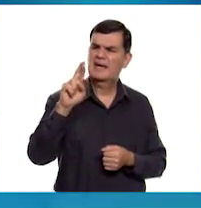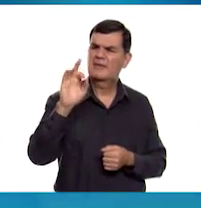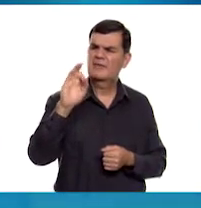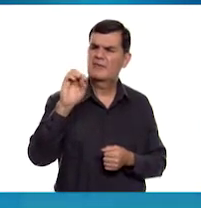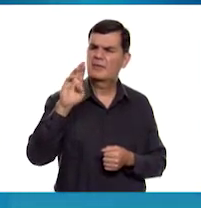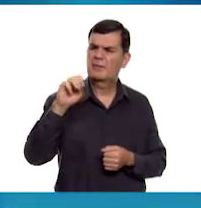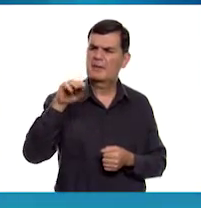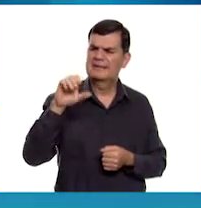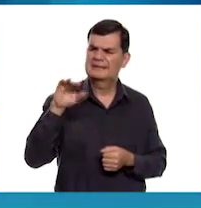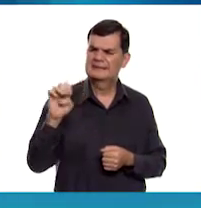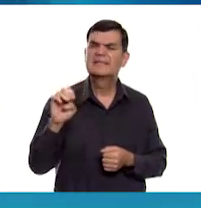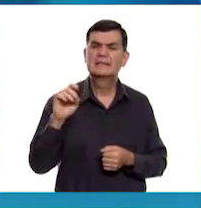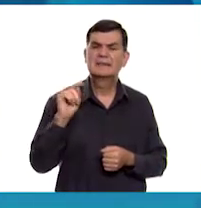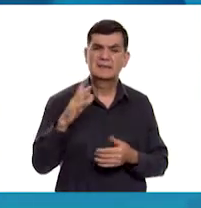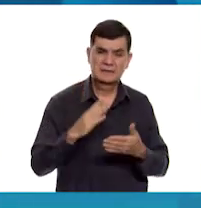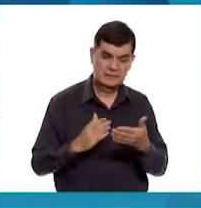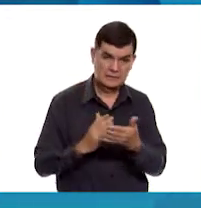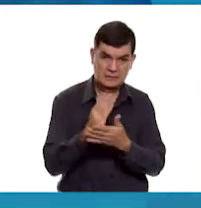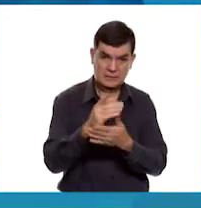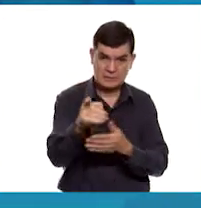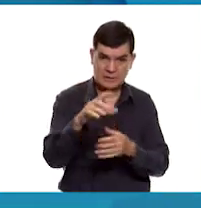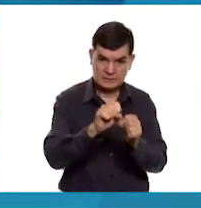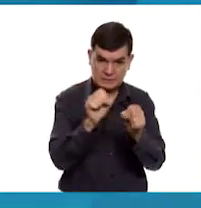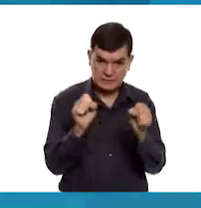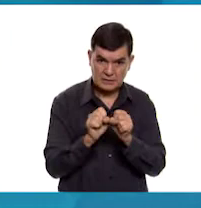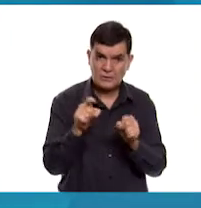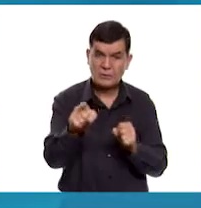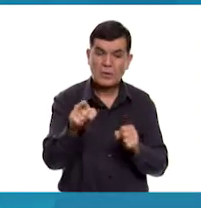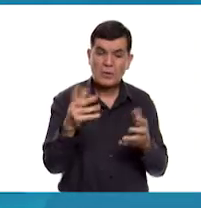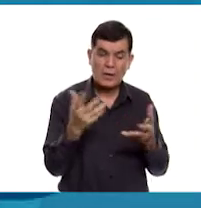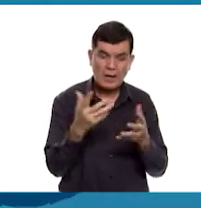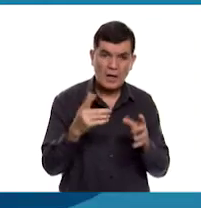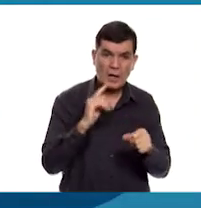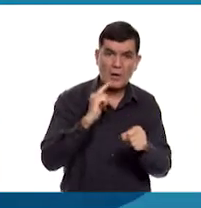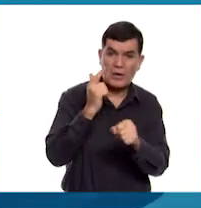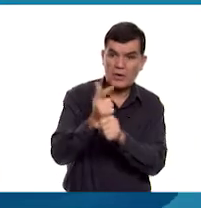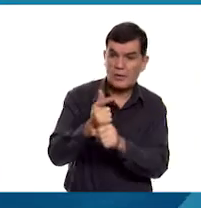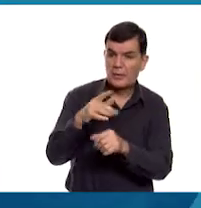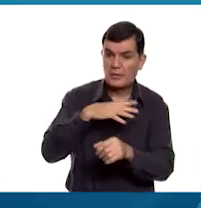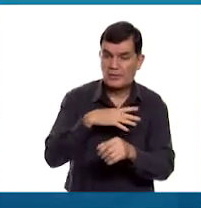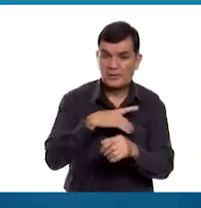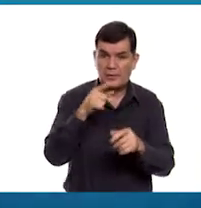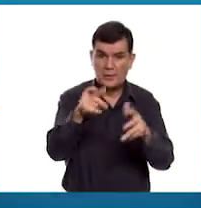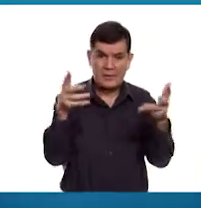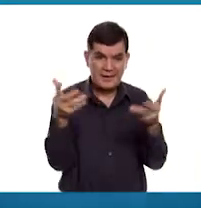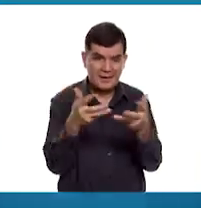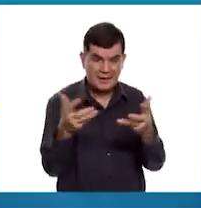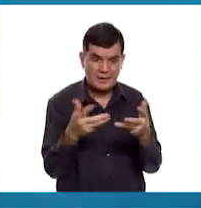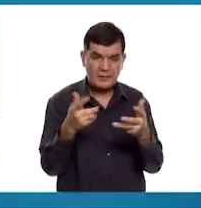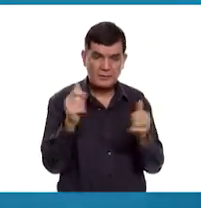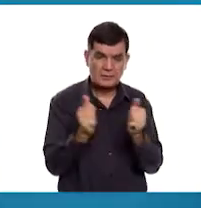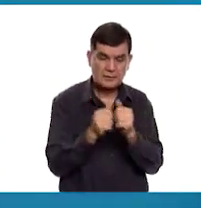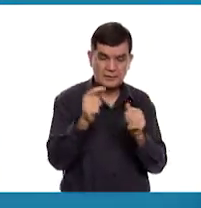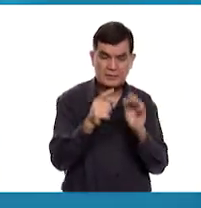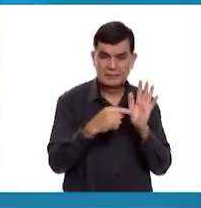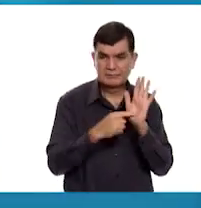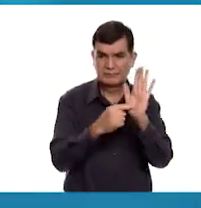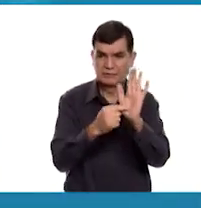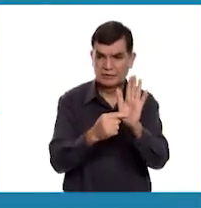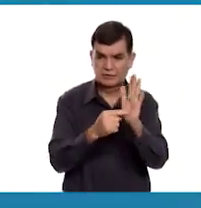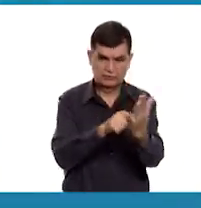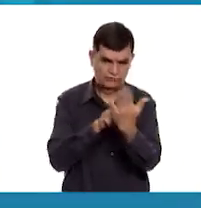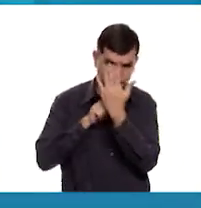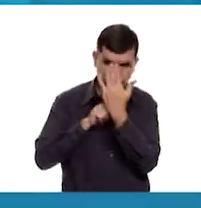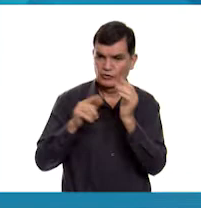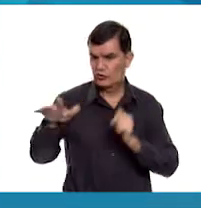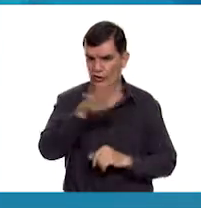Y los reto a que allá en el salón de clase, con lo que encontremos ahí, puedan realizar uno y se lo muestren a los niños. ¿Ok?